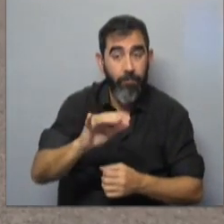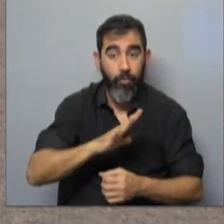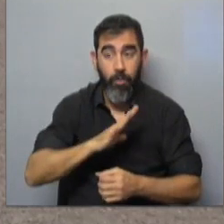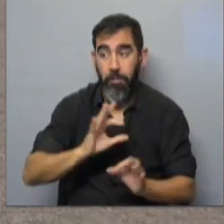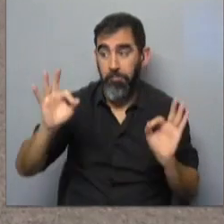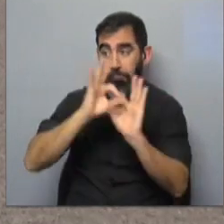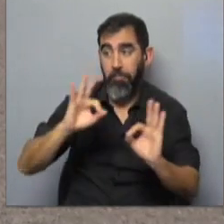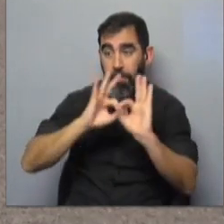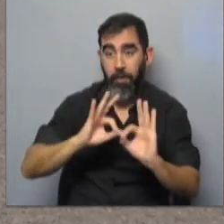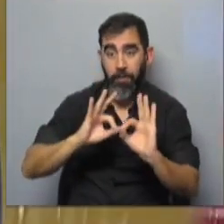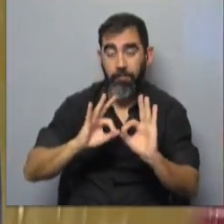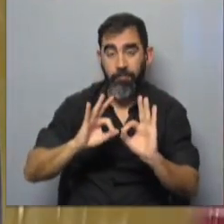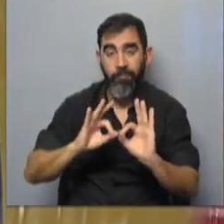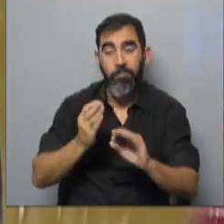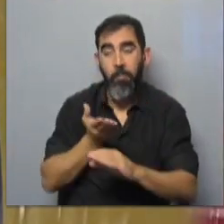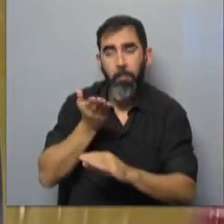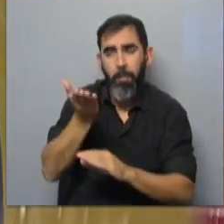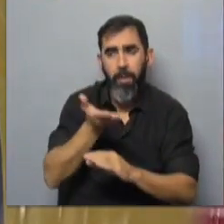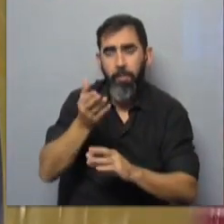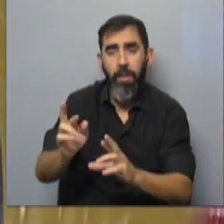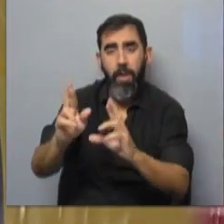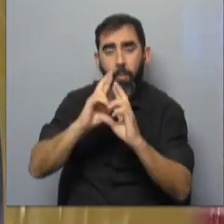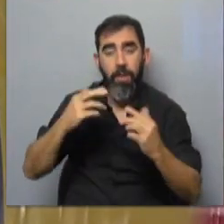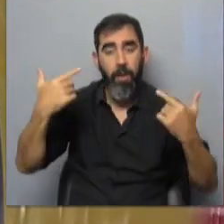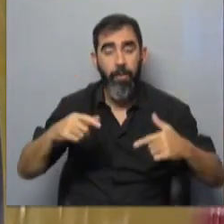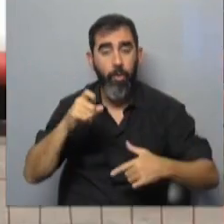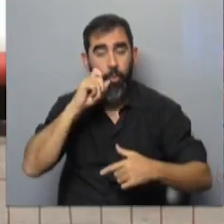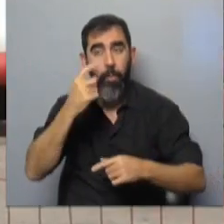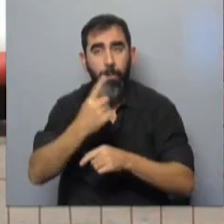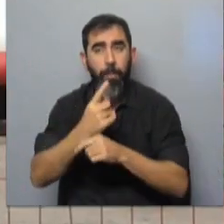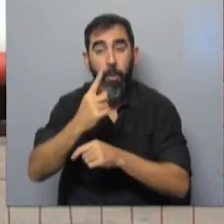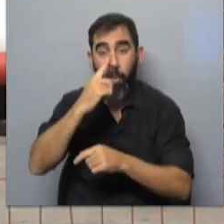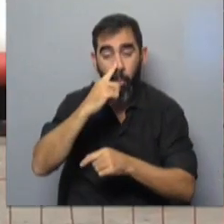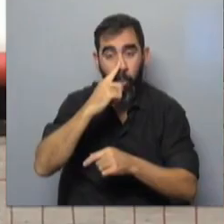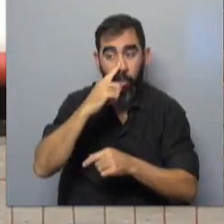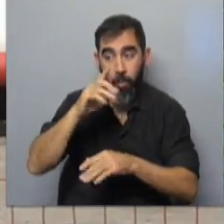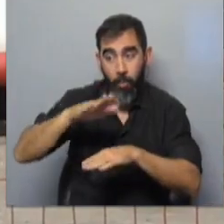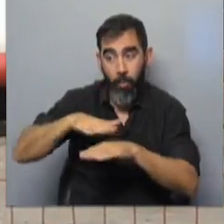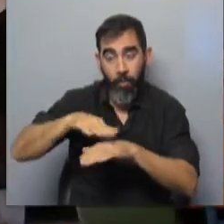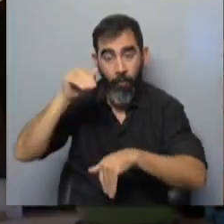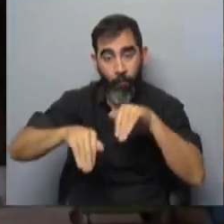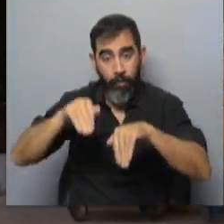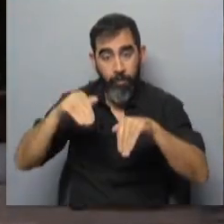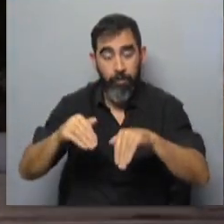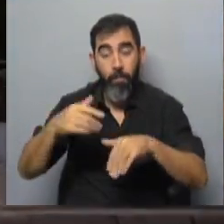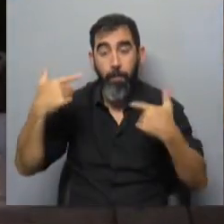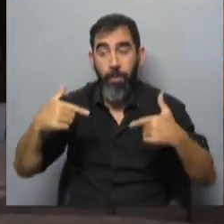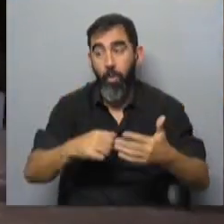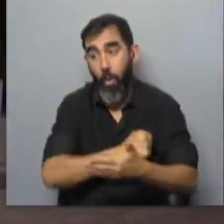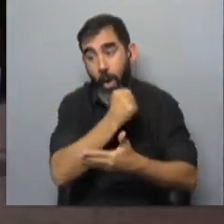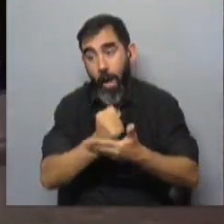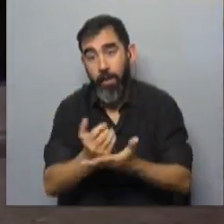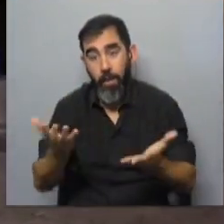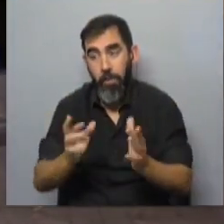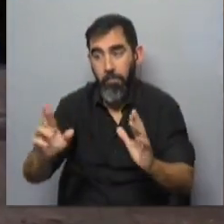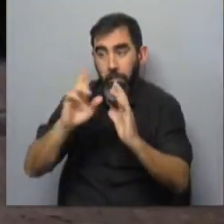no tenemos noticia todavía. Le hemos pedido respuesta al ministro Tabaré Viera el primero de junio cuando se votó en el Parlamento y el ministro hasta ahora no